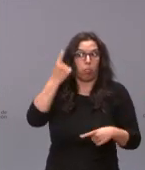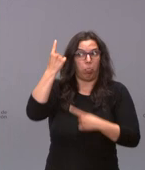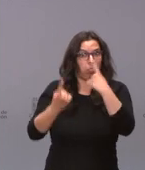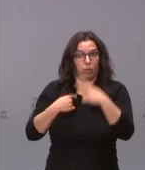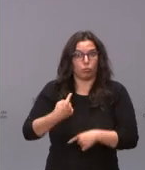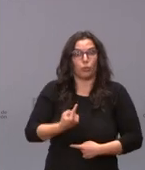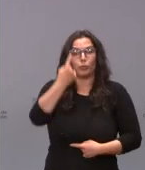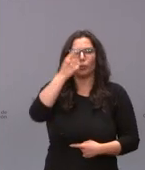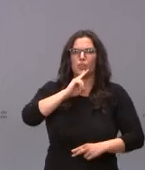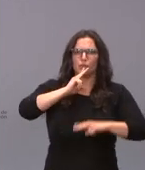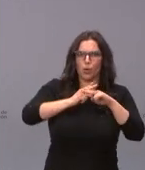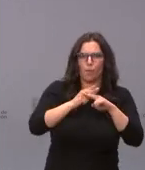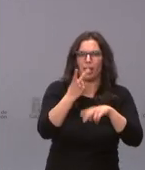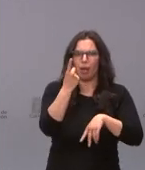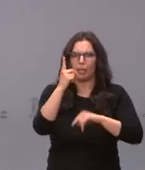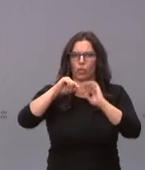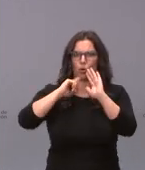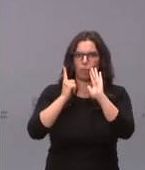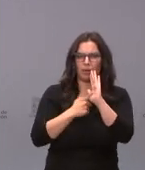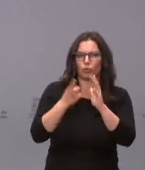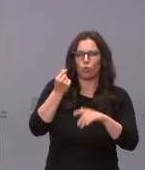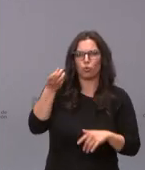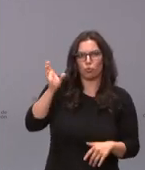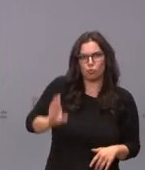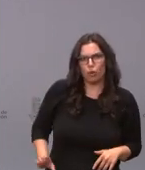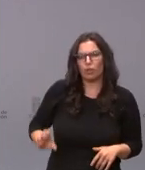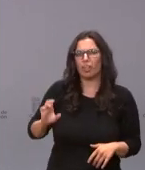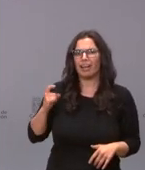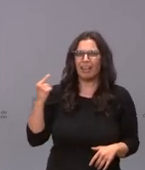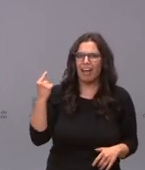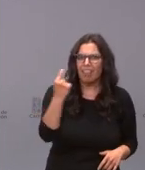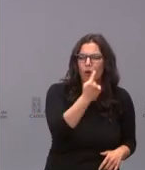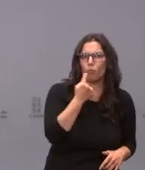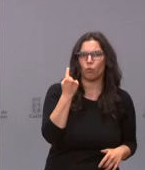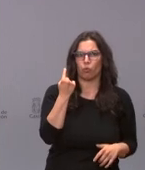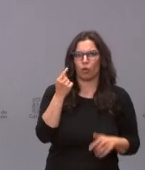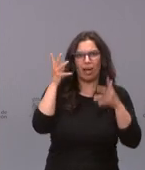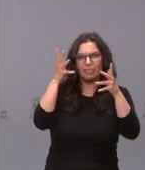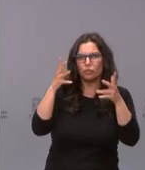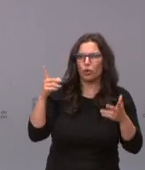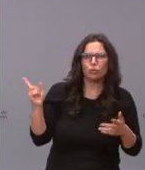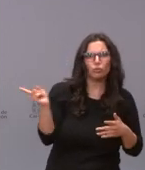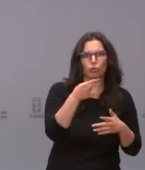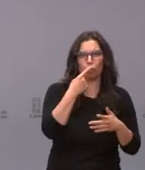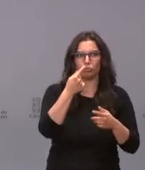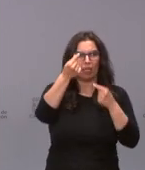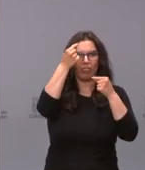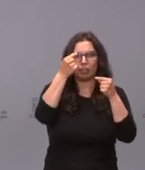nombre, dos apellidos y sueldo de todos y cada uno de ellos en abierto en datos extraíbles